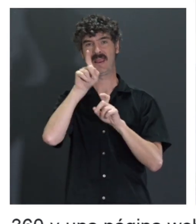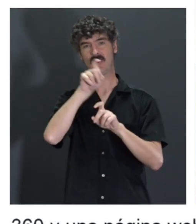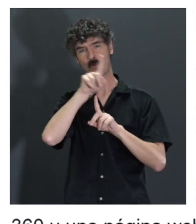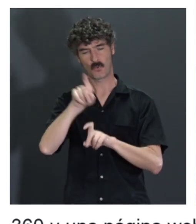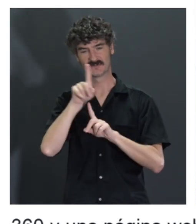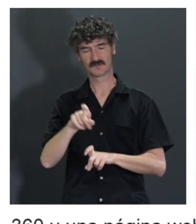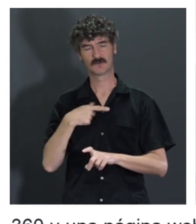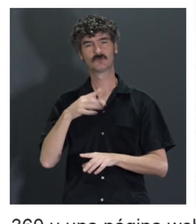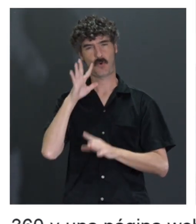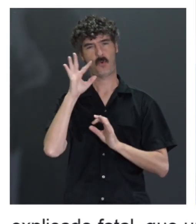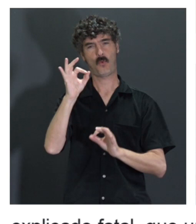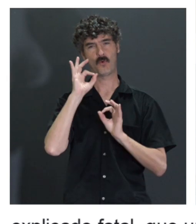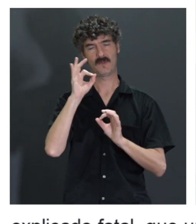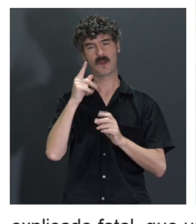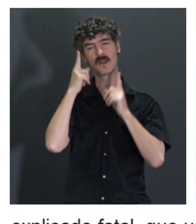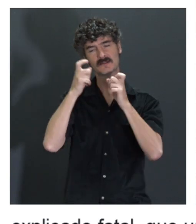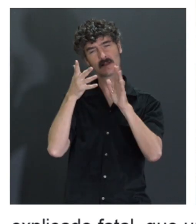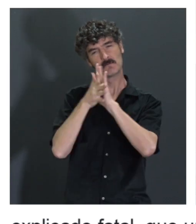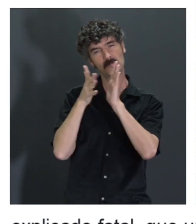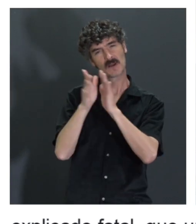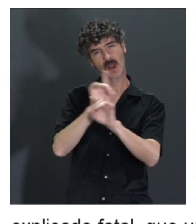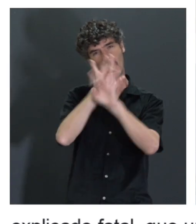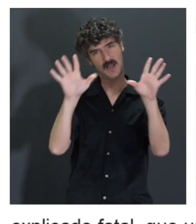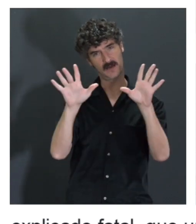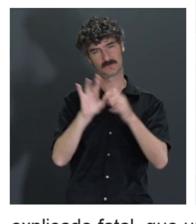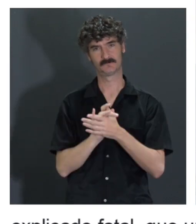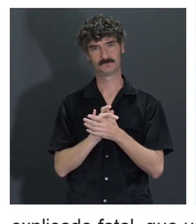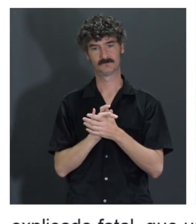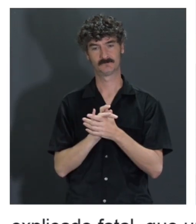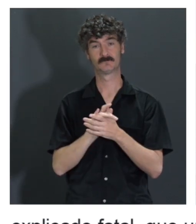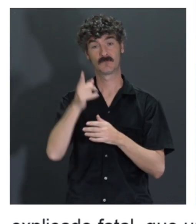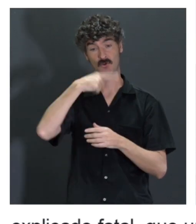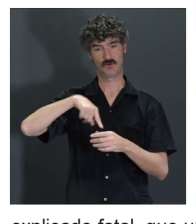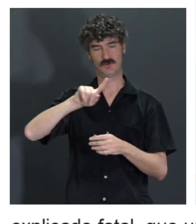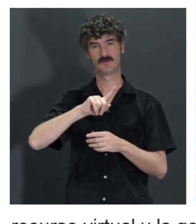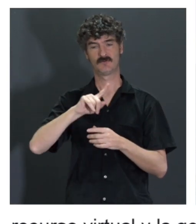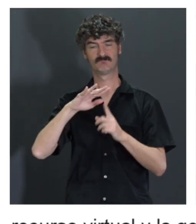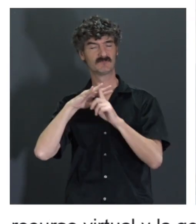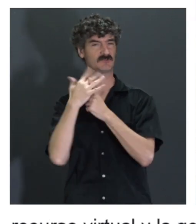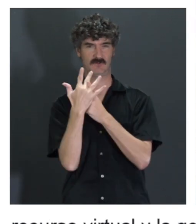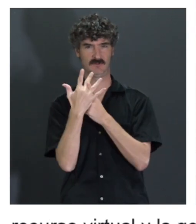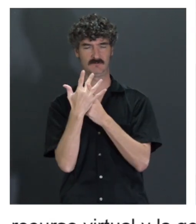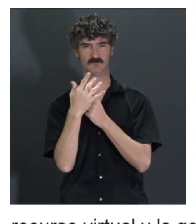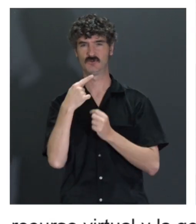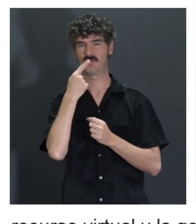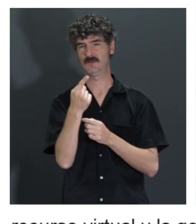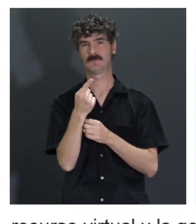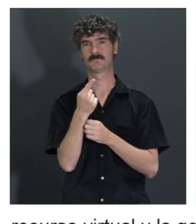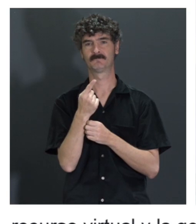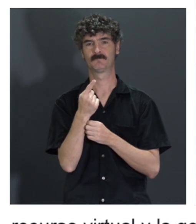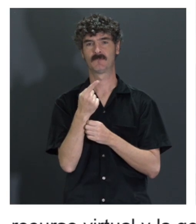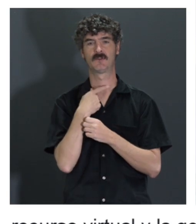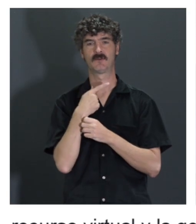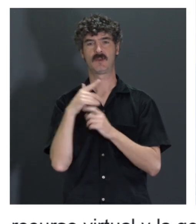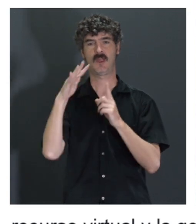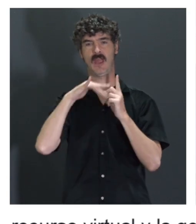tenemos que ser cuidadosos, ¿no? De intentar explicar bien las cosas, ¿no? Pero bueno, yo en cualquier caso, Rosa, decirte que yo también me muevo en